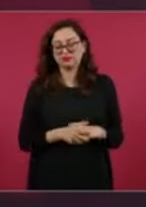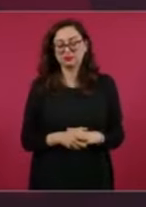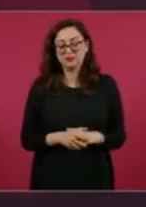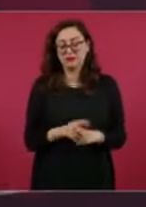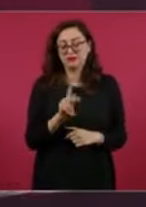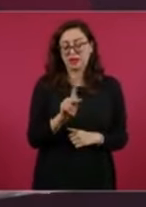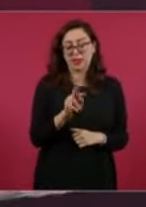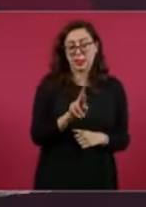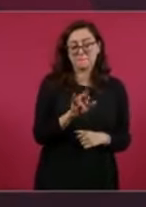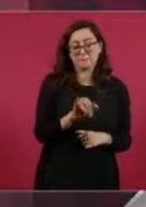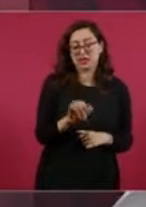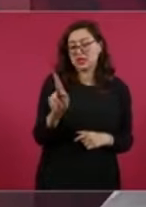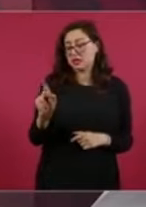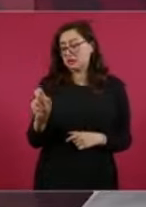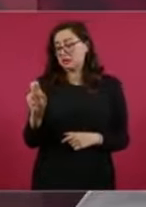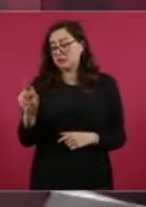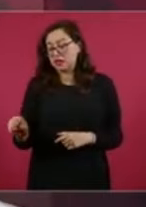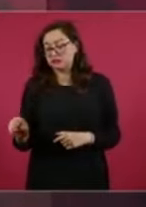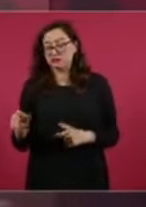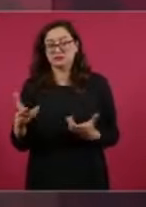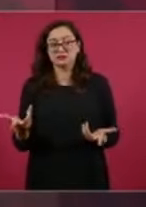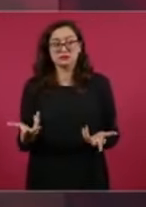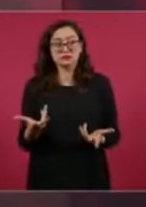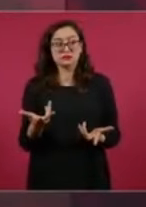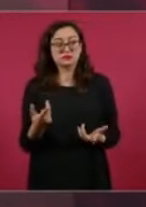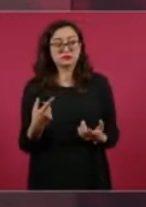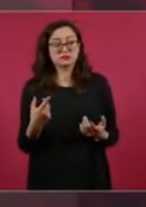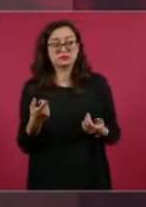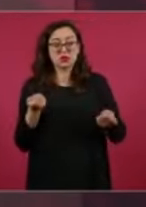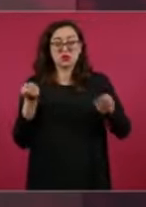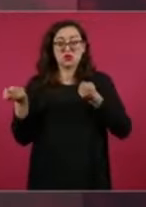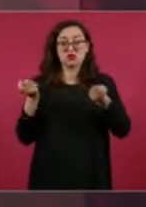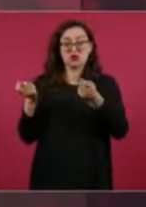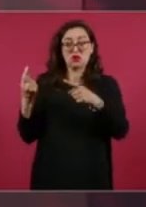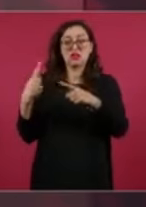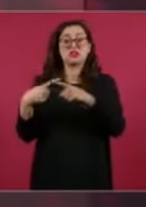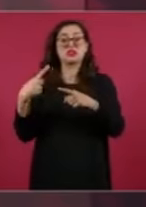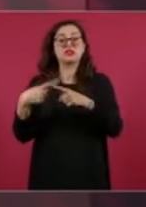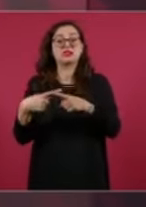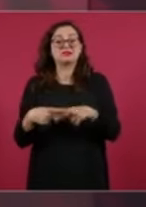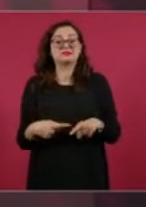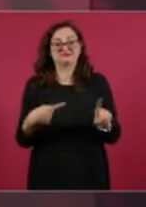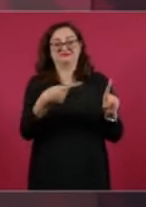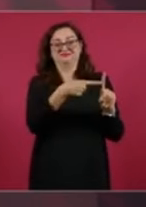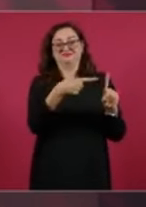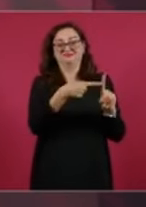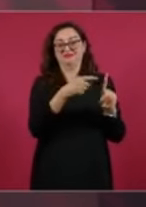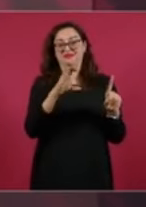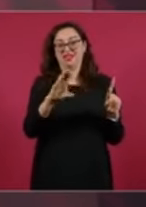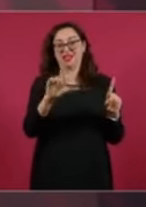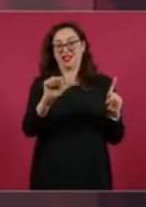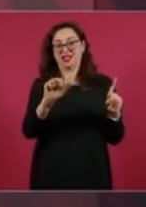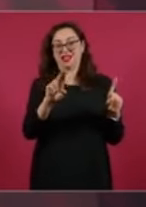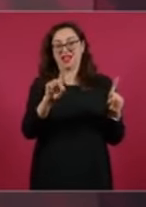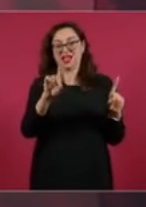del bloque conservador era Claudio X. González,